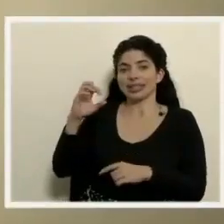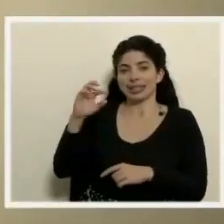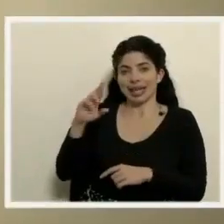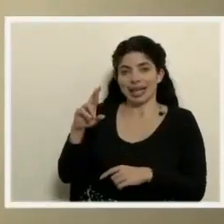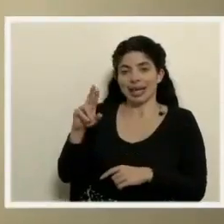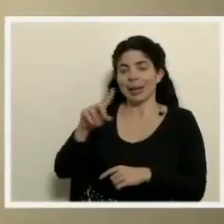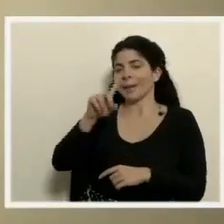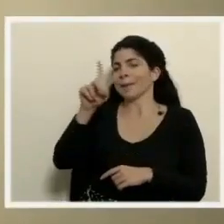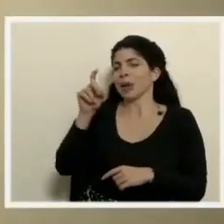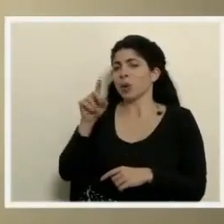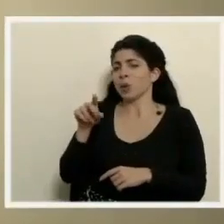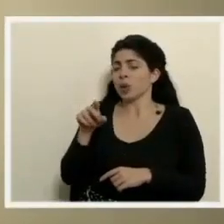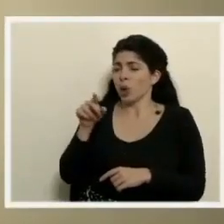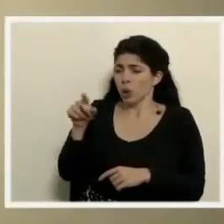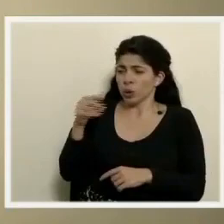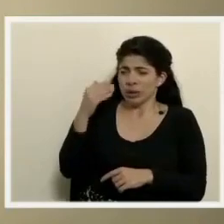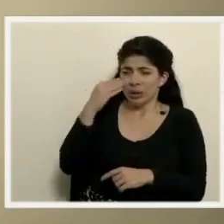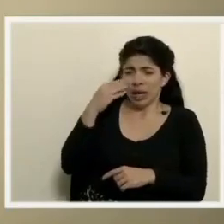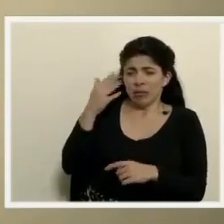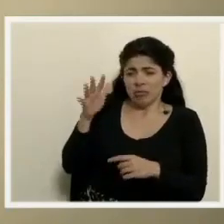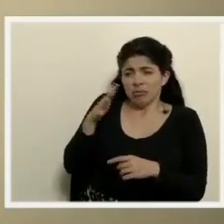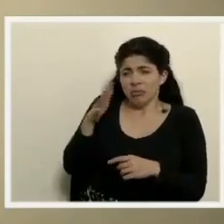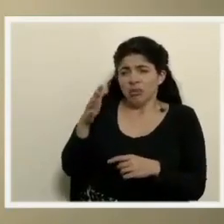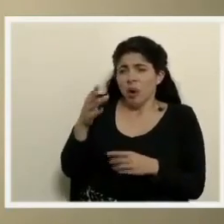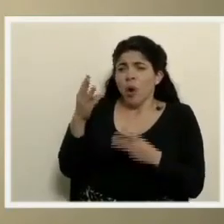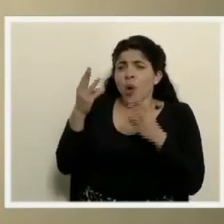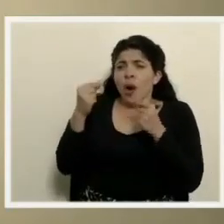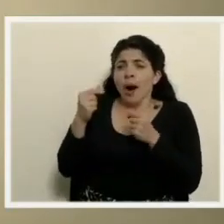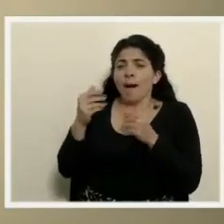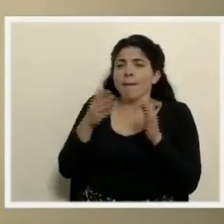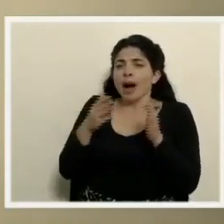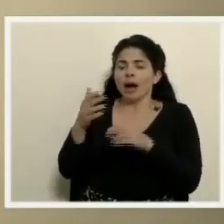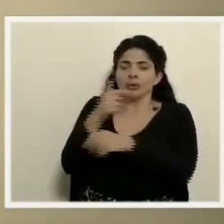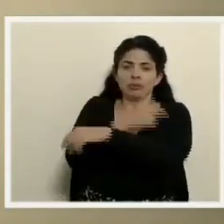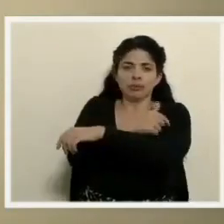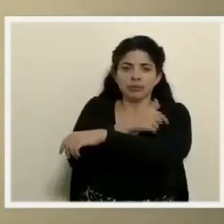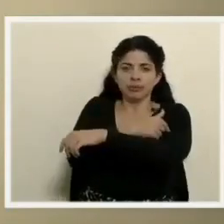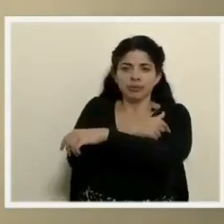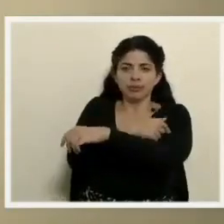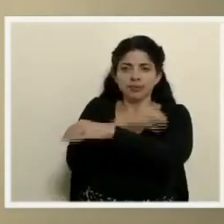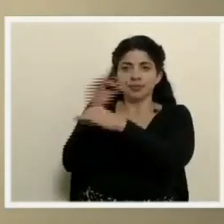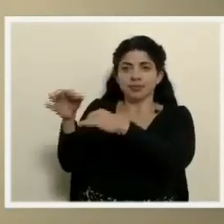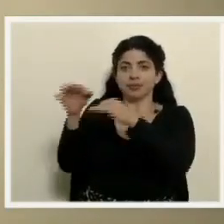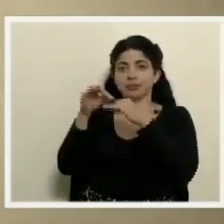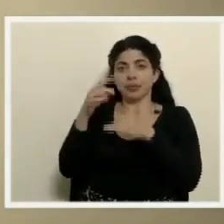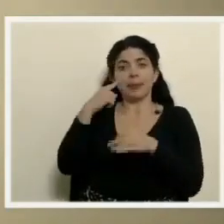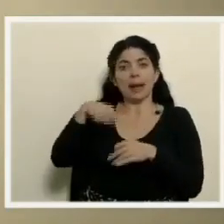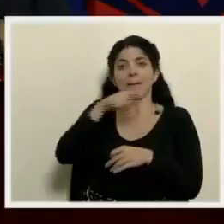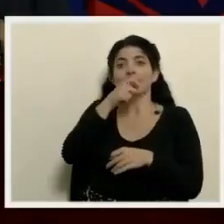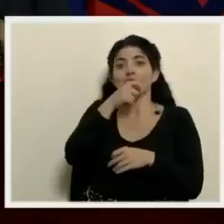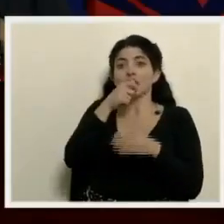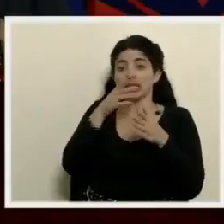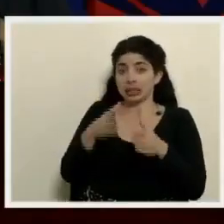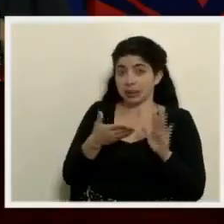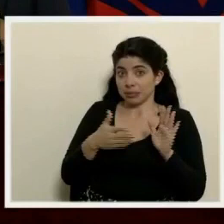y consulta si tienen estimado adelantar la vacunación para los miembros de la prensa